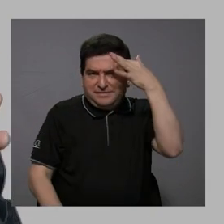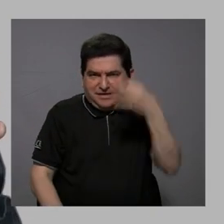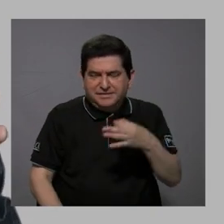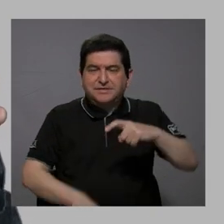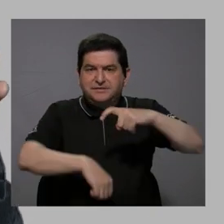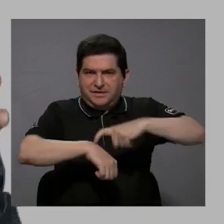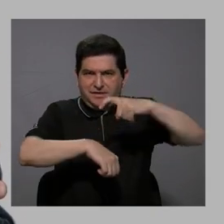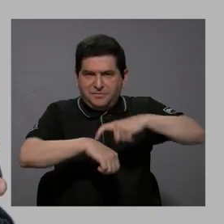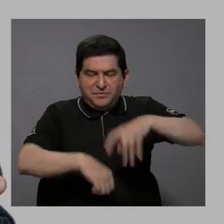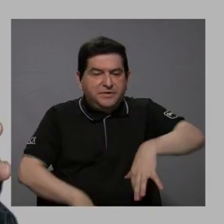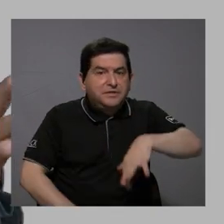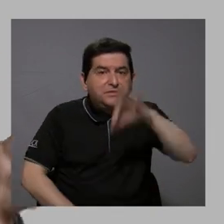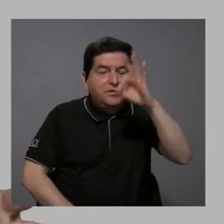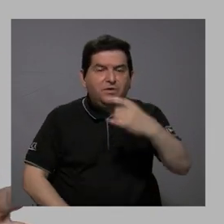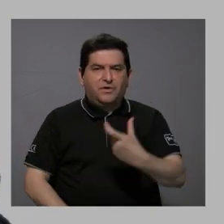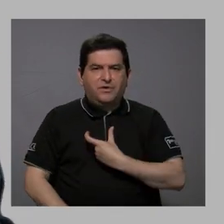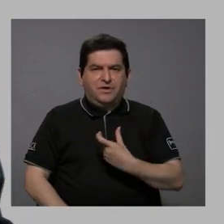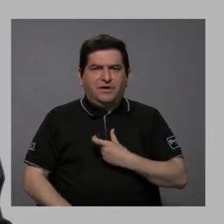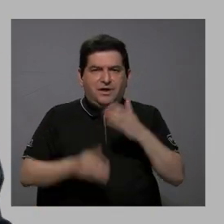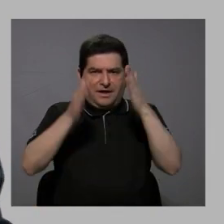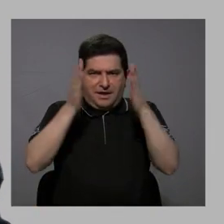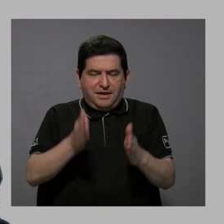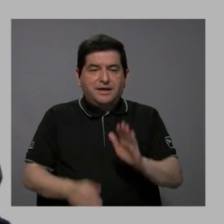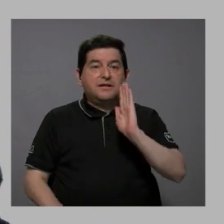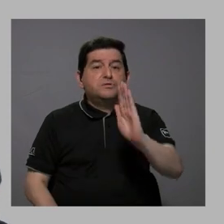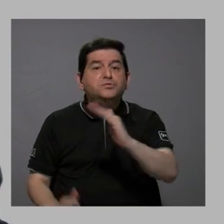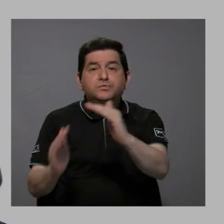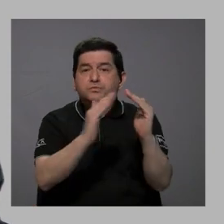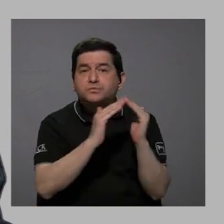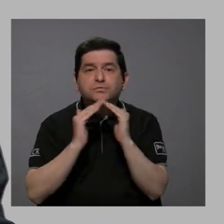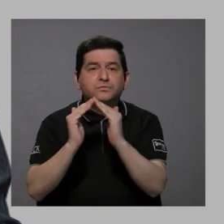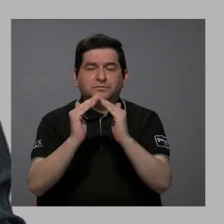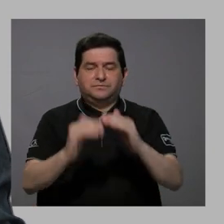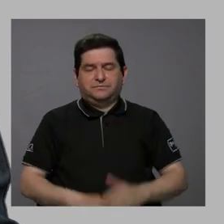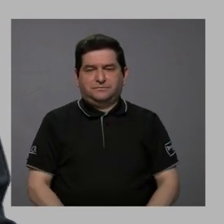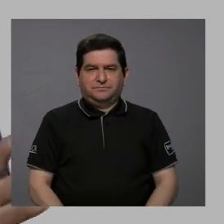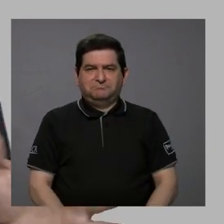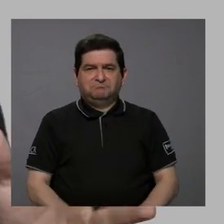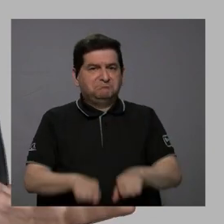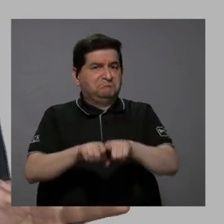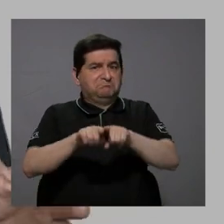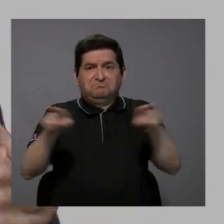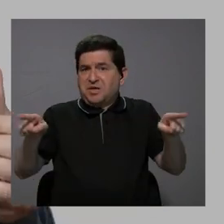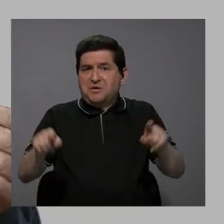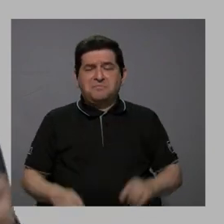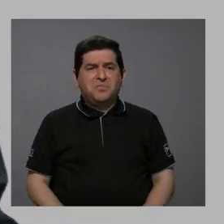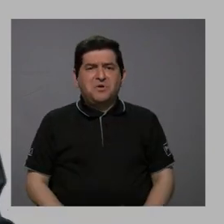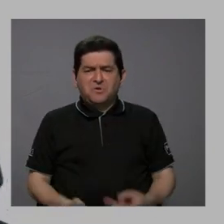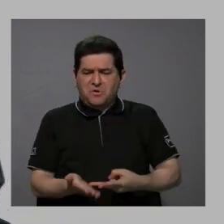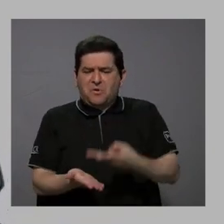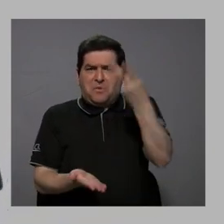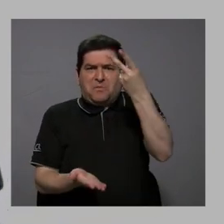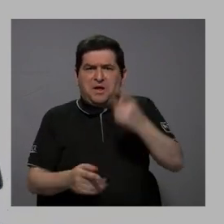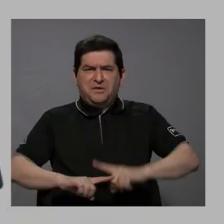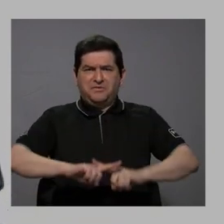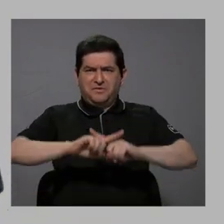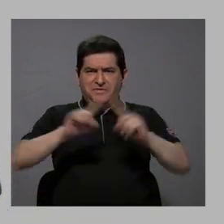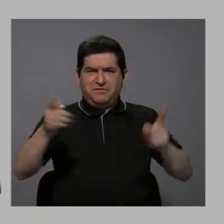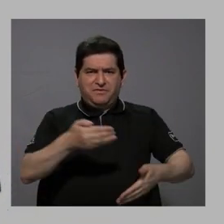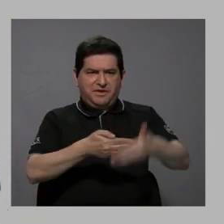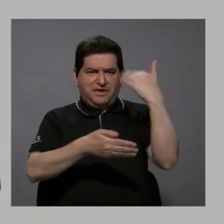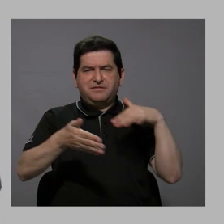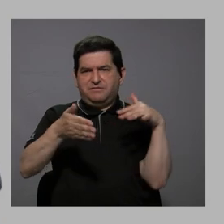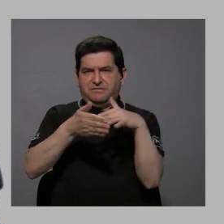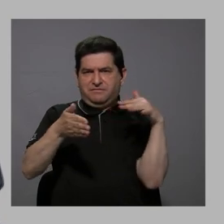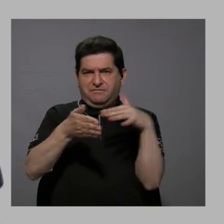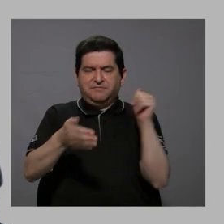a la hora de elegir al alcalde o alcaldesa de su comunidad, tampoco se registran valores muy distintos a los